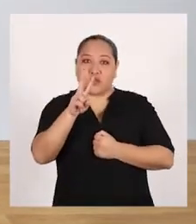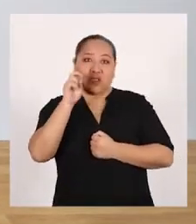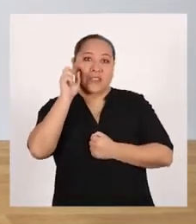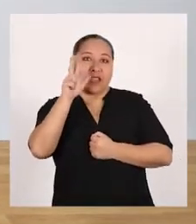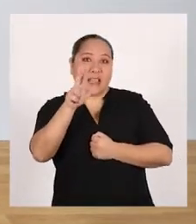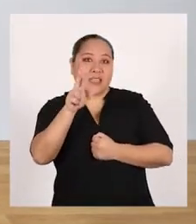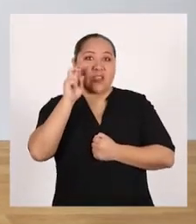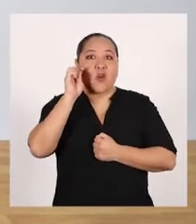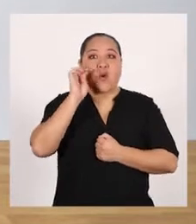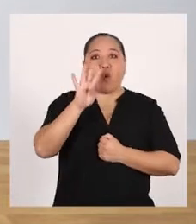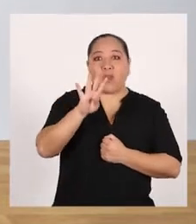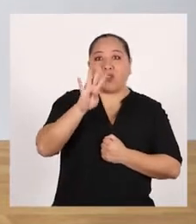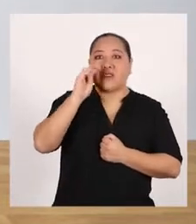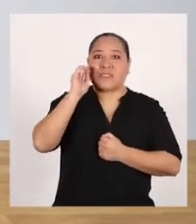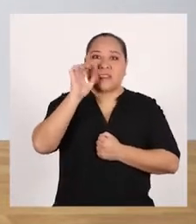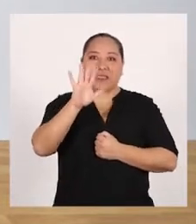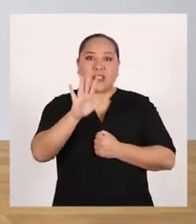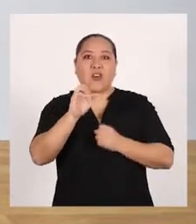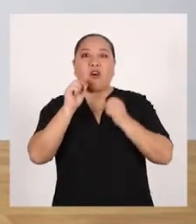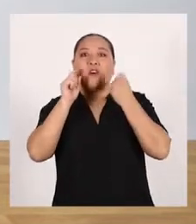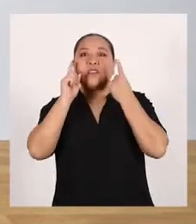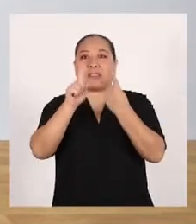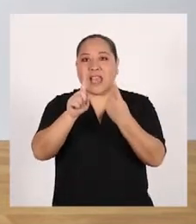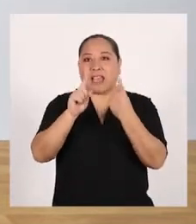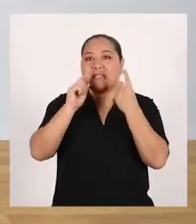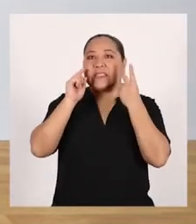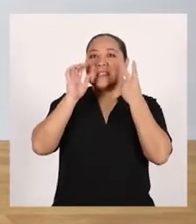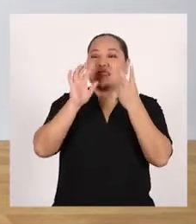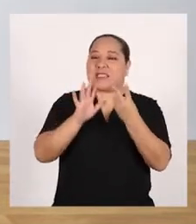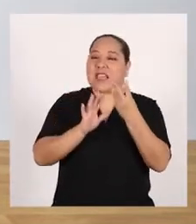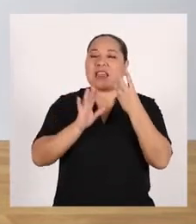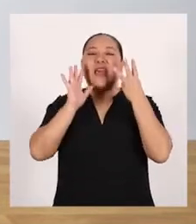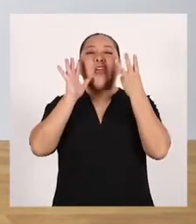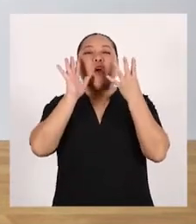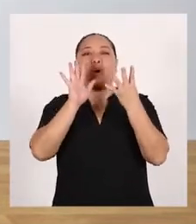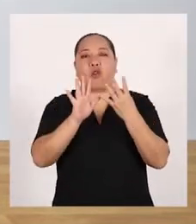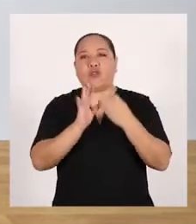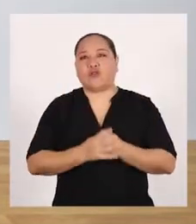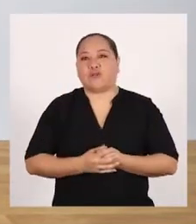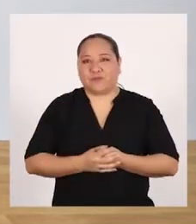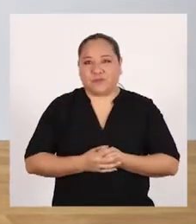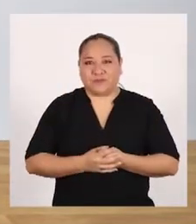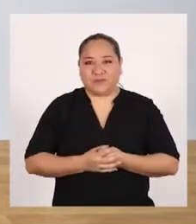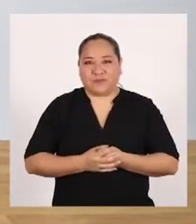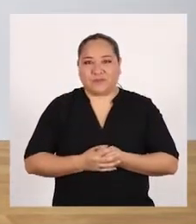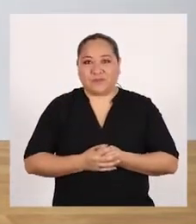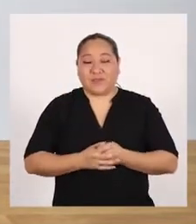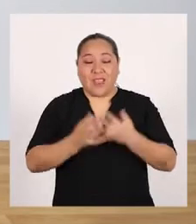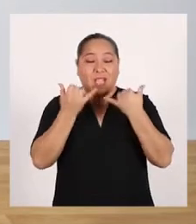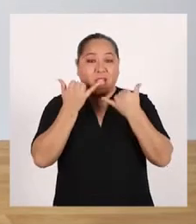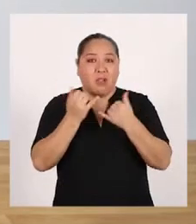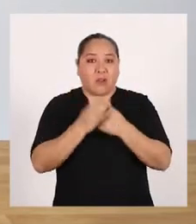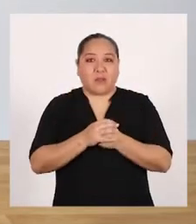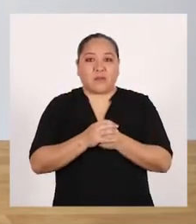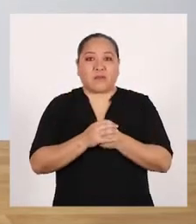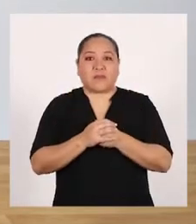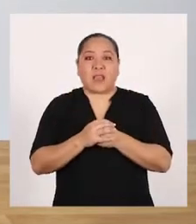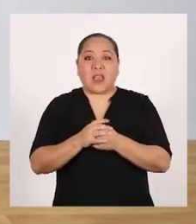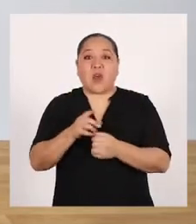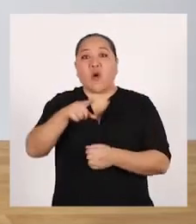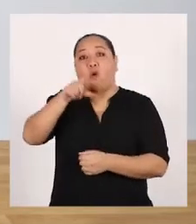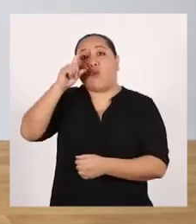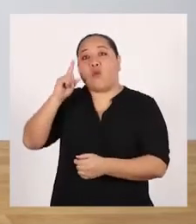2, 3, 4, 5, 6, 7, 8. Ahora vamos a remar